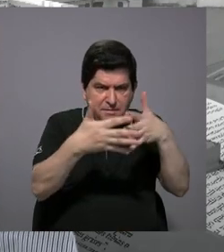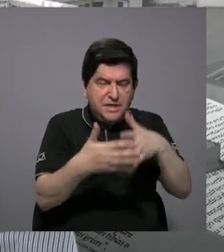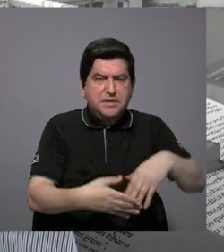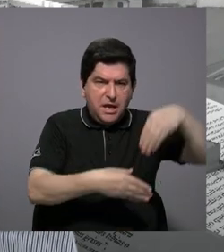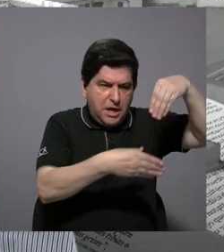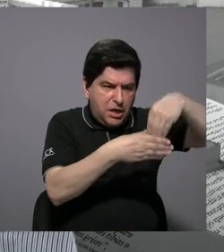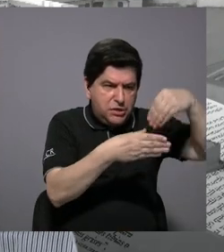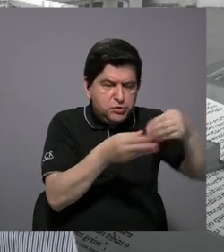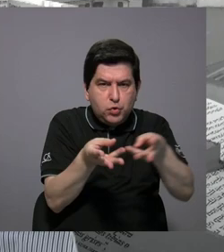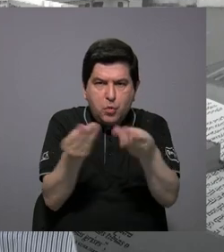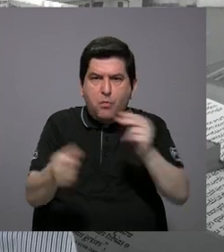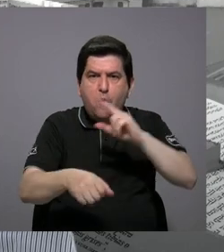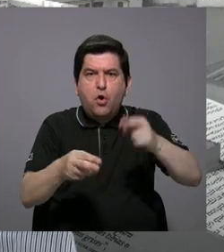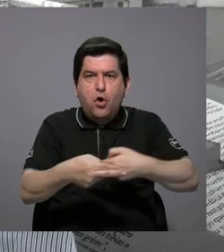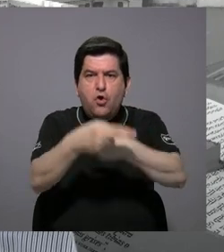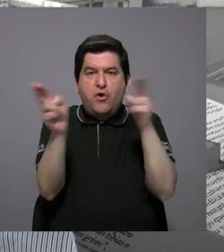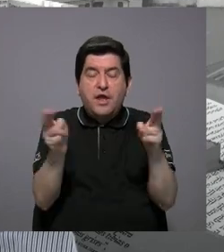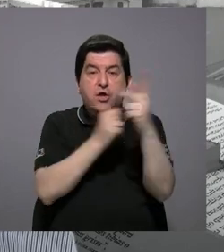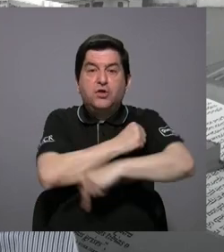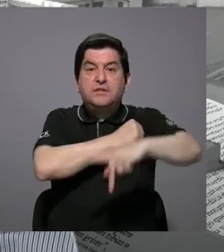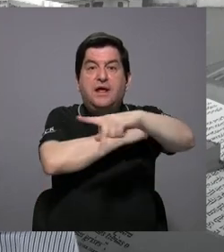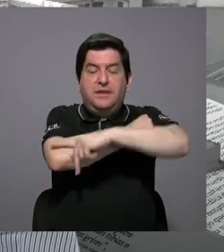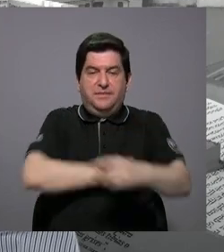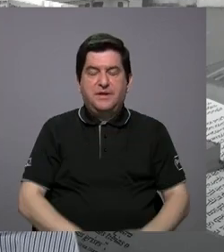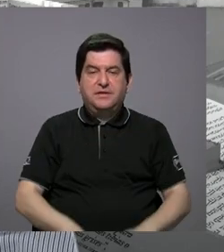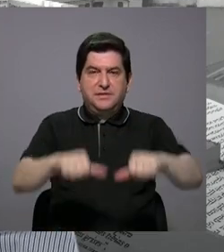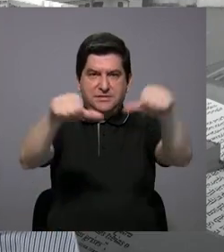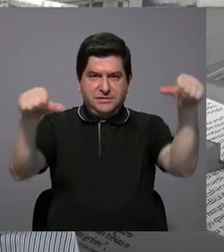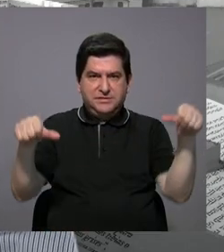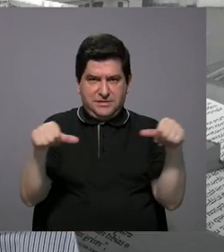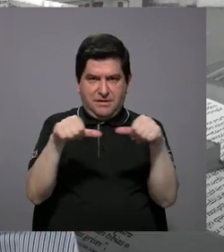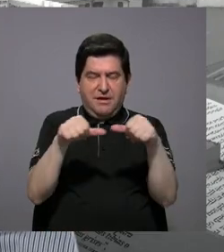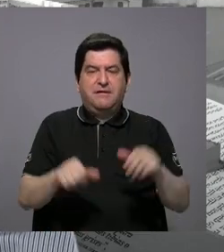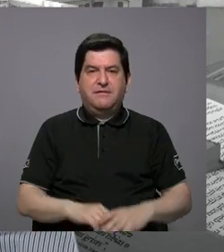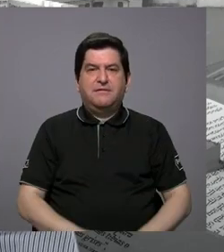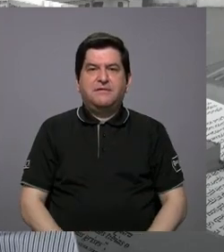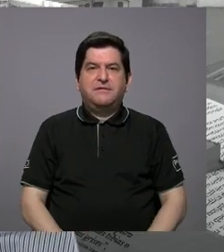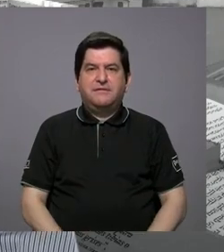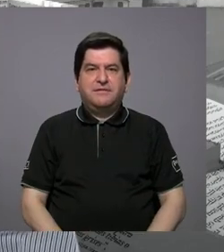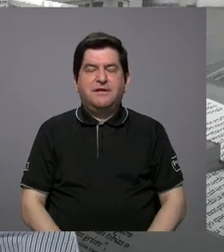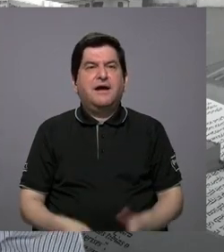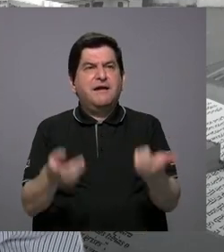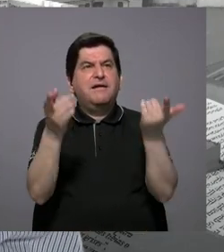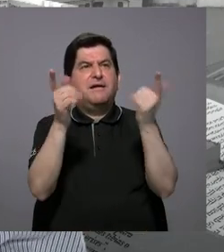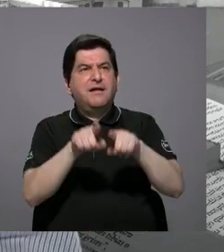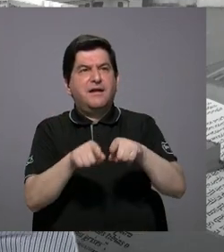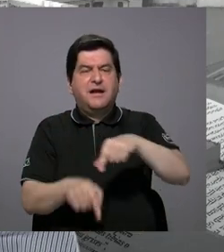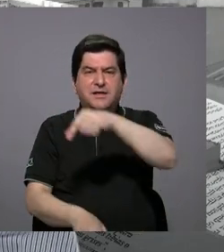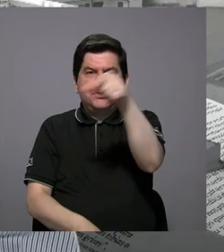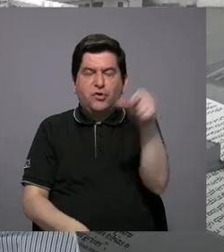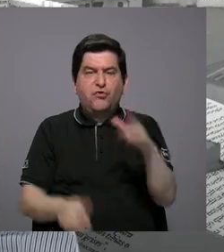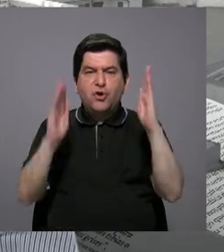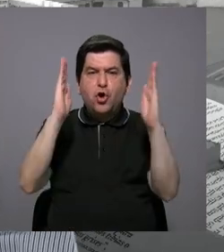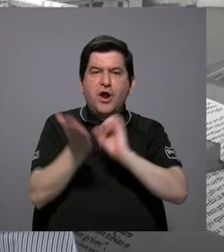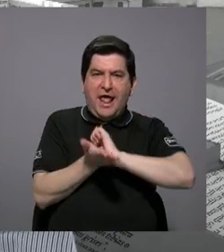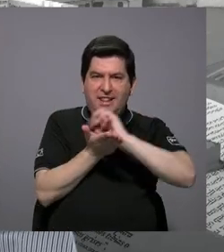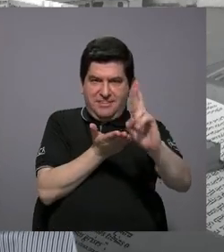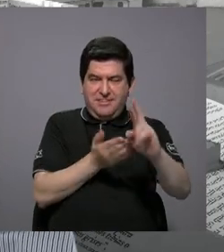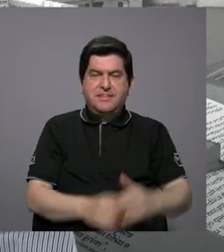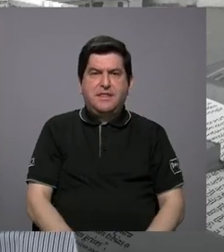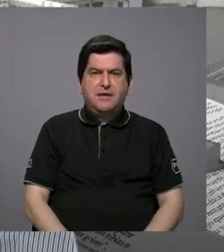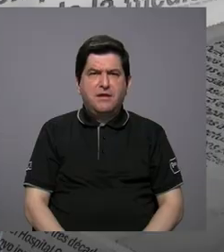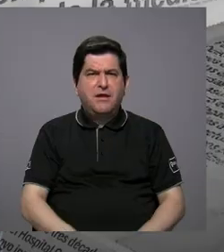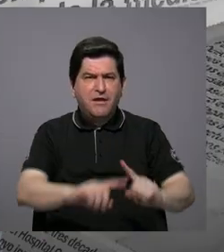producto regional que ha habido en el país para la zona del río Grande de San Ramón. O sea,